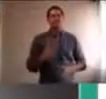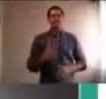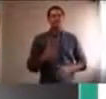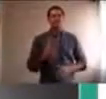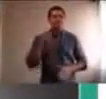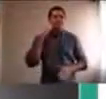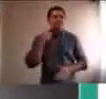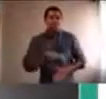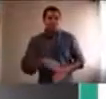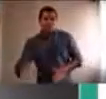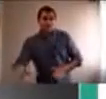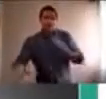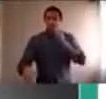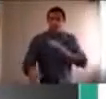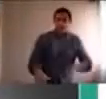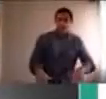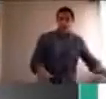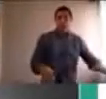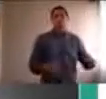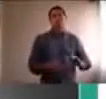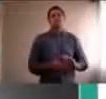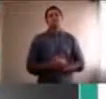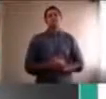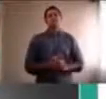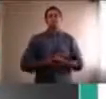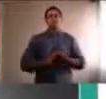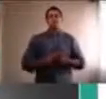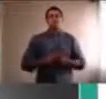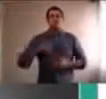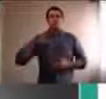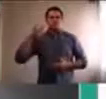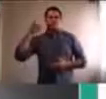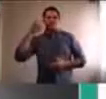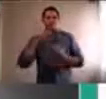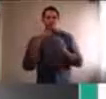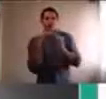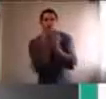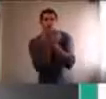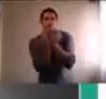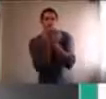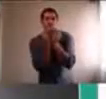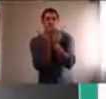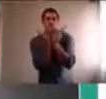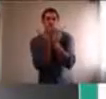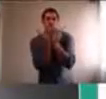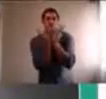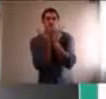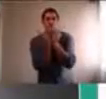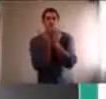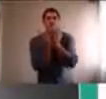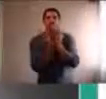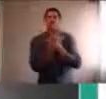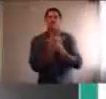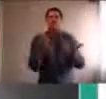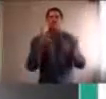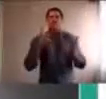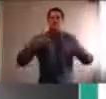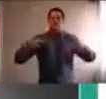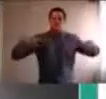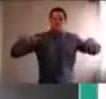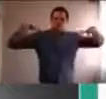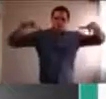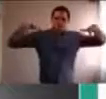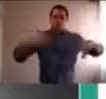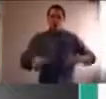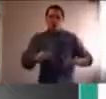El poder, creo que estos recursos, el monstruo come miedos, o poder dibujar lo que nos asusta, más allá de, tal vez son monstruos, pero tal vez